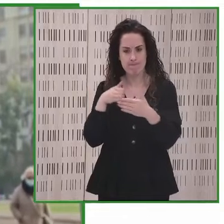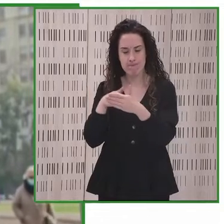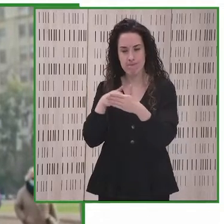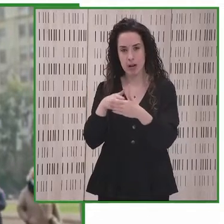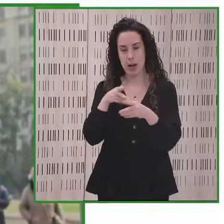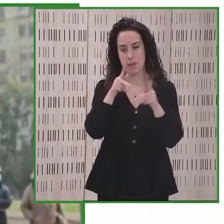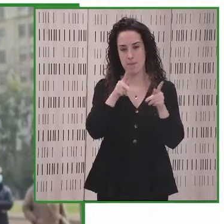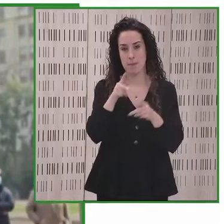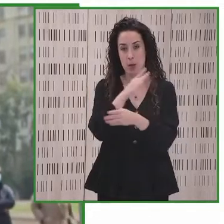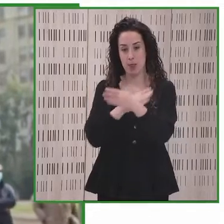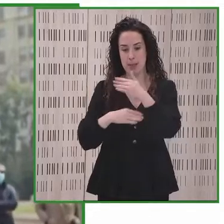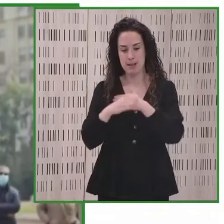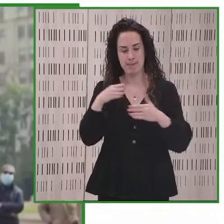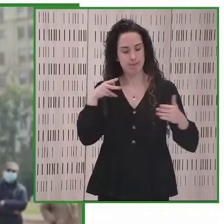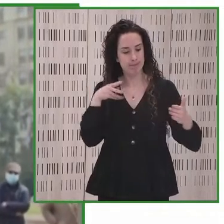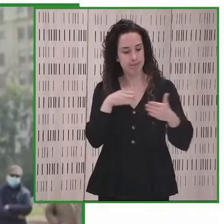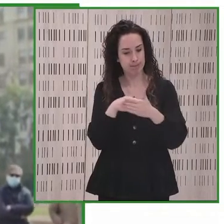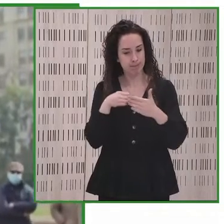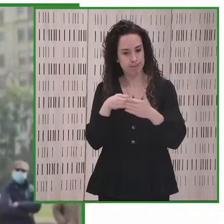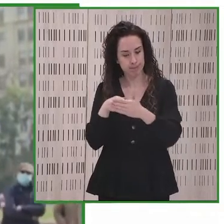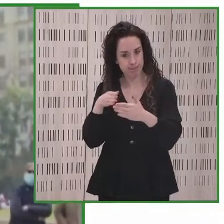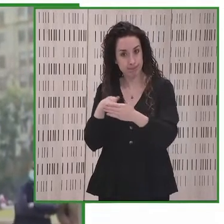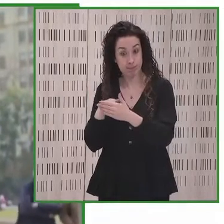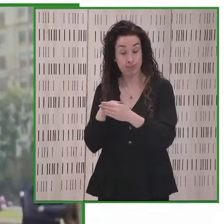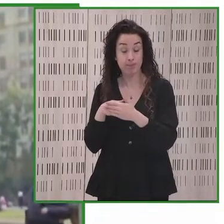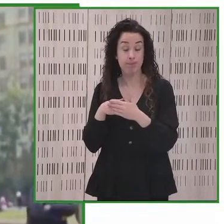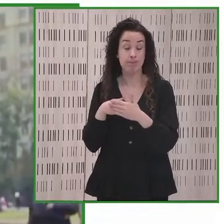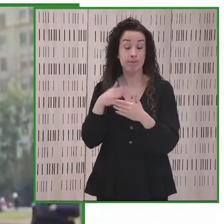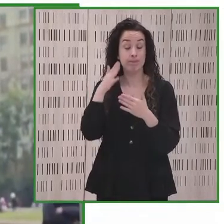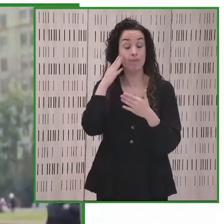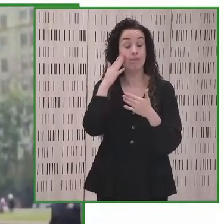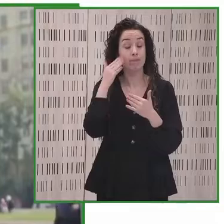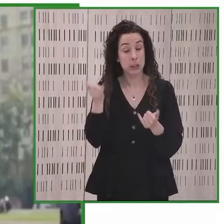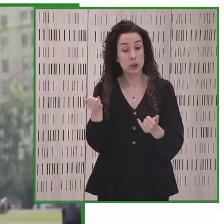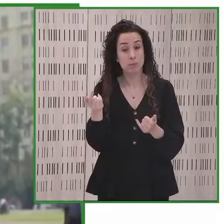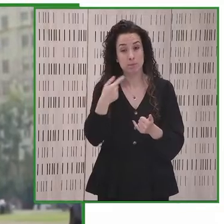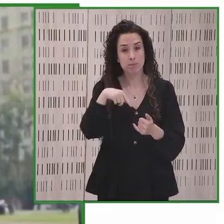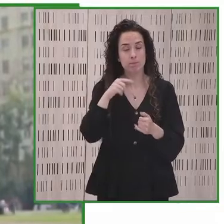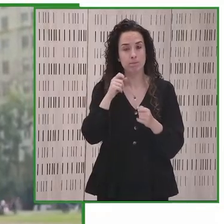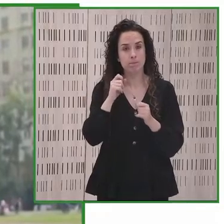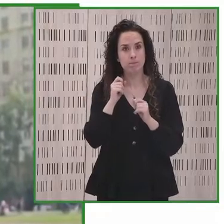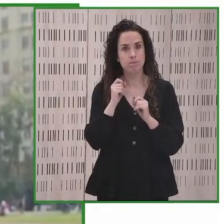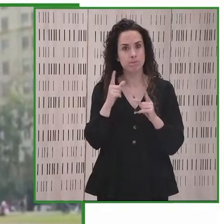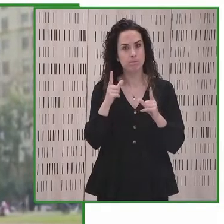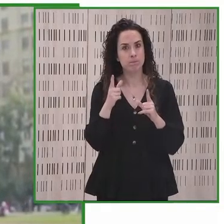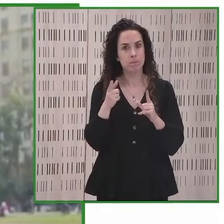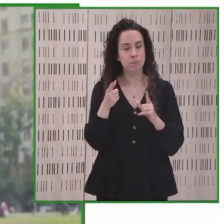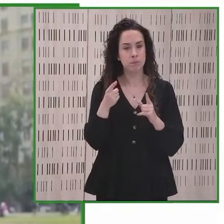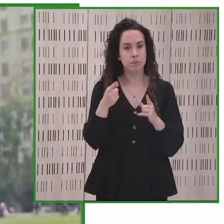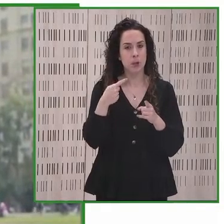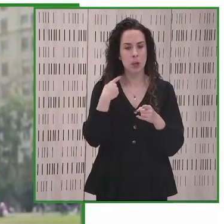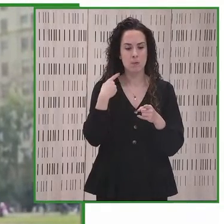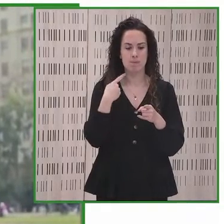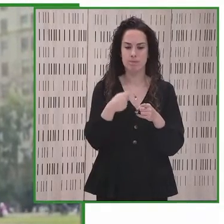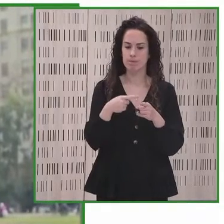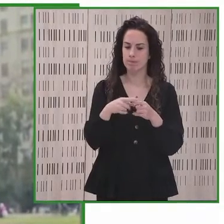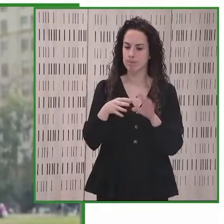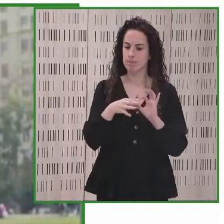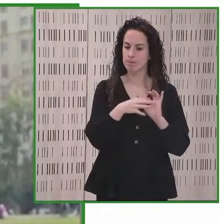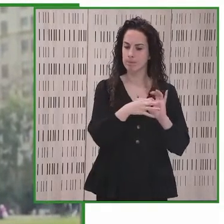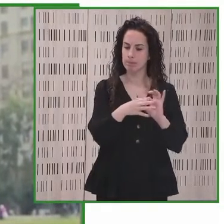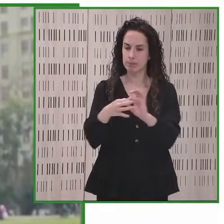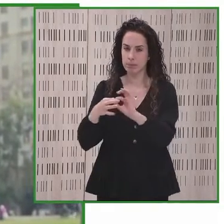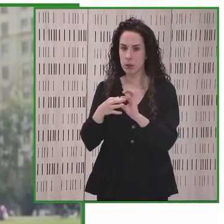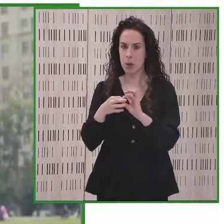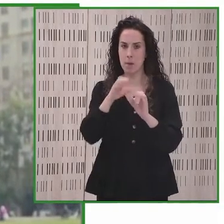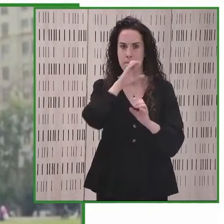discapacidad por eso destacamos y valoramos este tipo de instancias que unen a distintas organizaciones y que